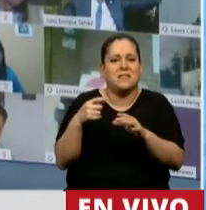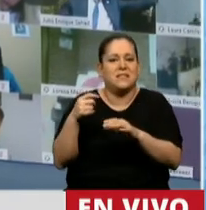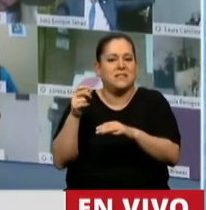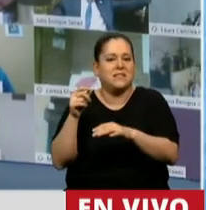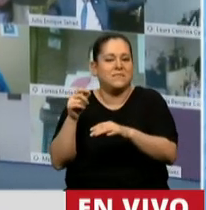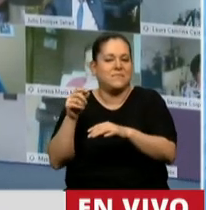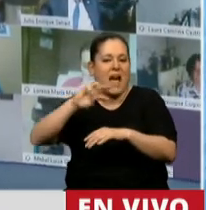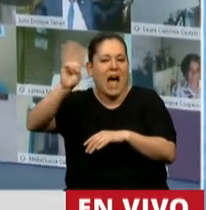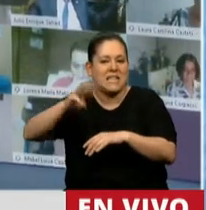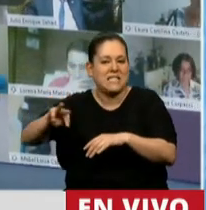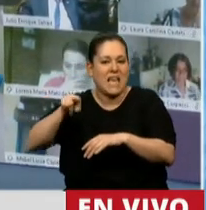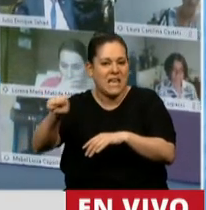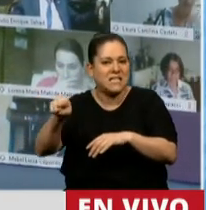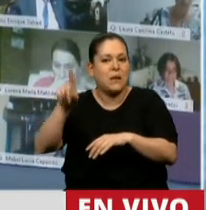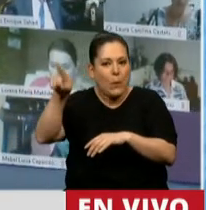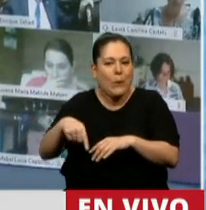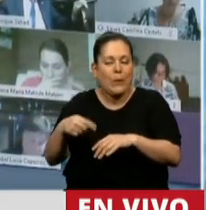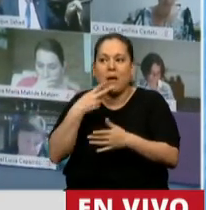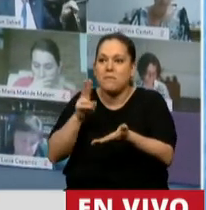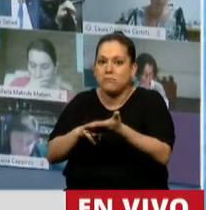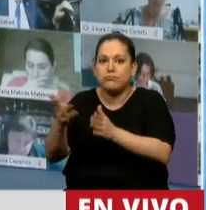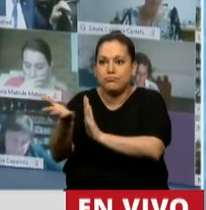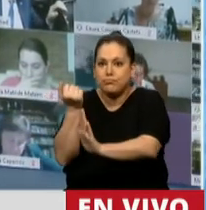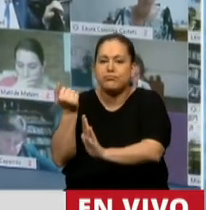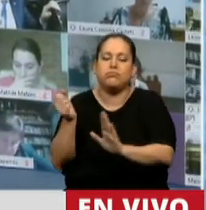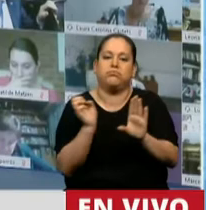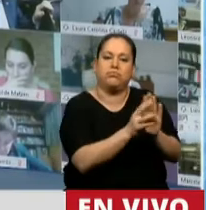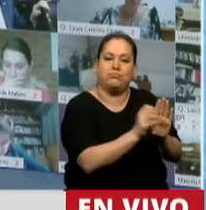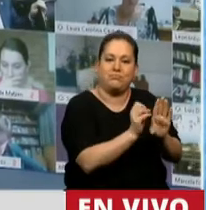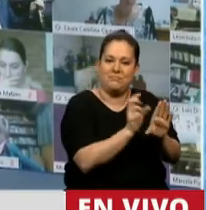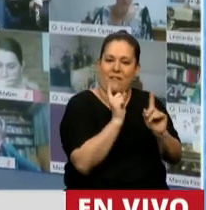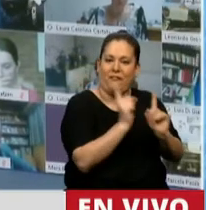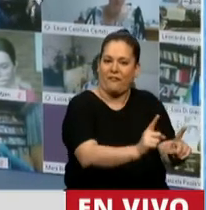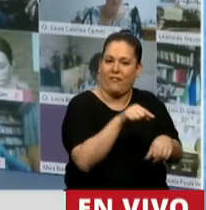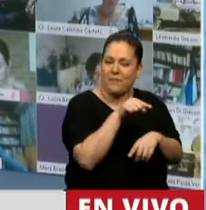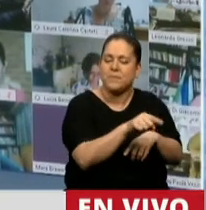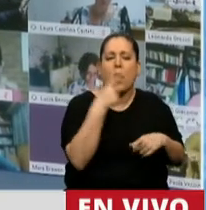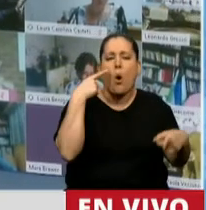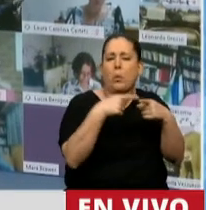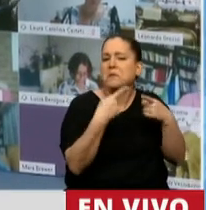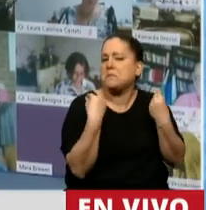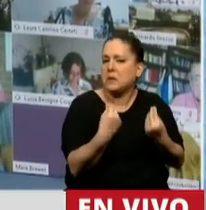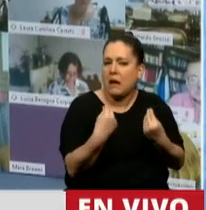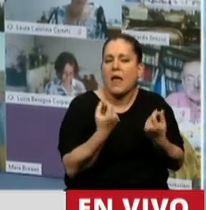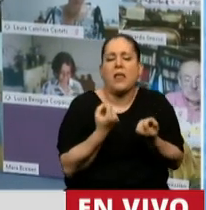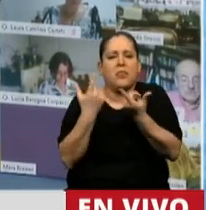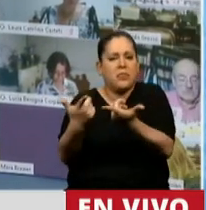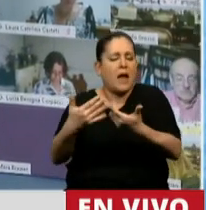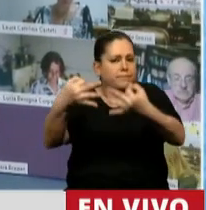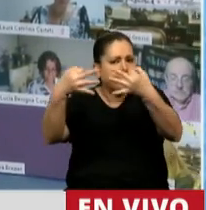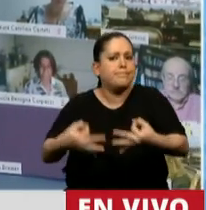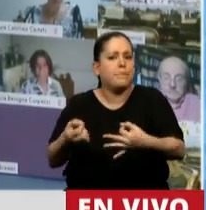seguridad social que tiene varios objetivos, ¿no es cierto? Uno de los objetivos es dar garantía de